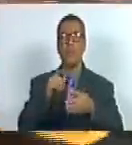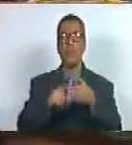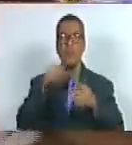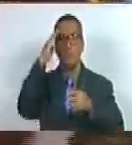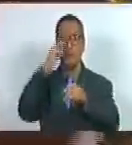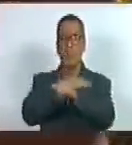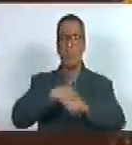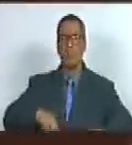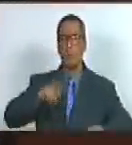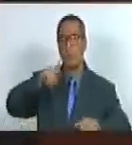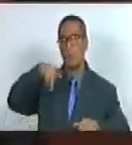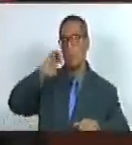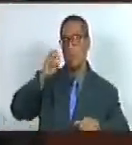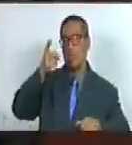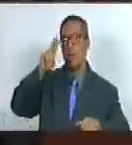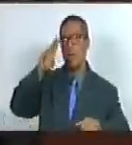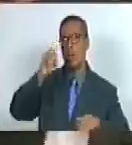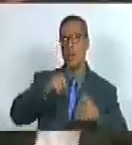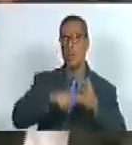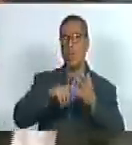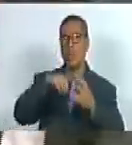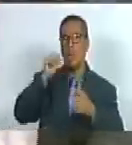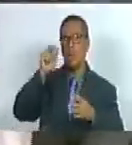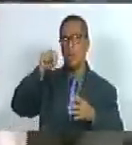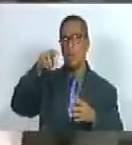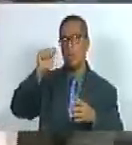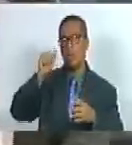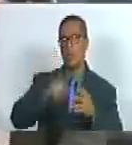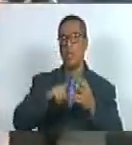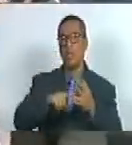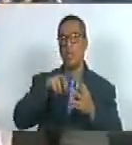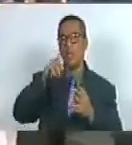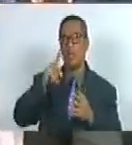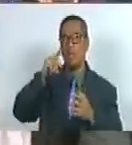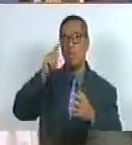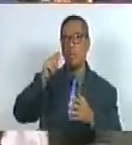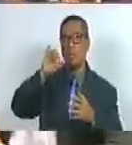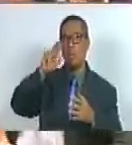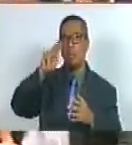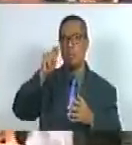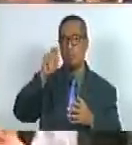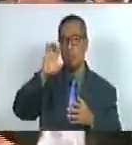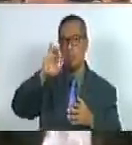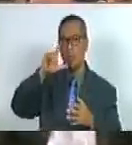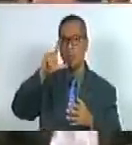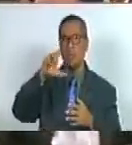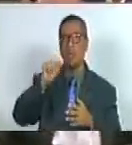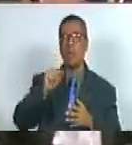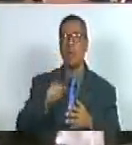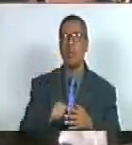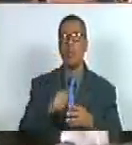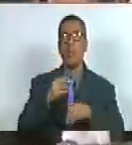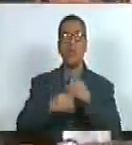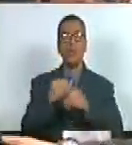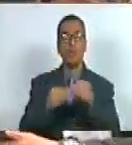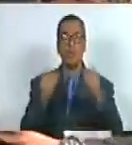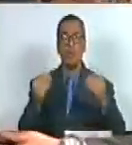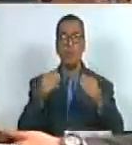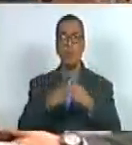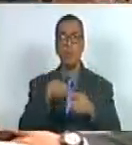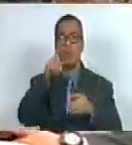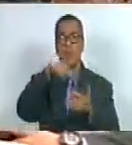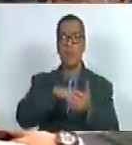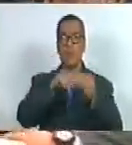teniente de navío Pedro Lucas Urribarri Ana María Campos y Domitila Flores que tanto hicieron en el siglo